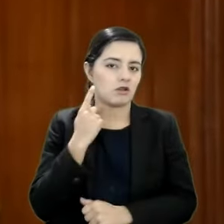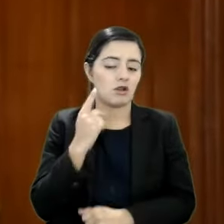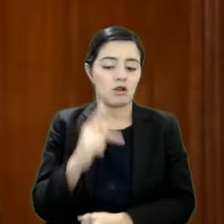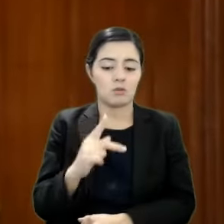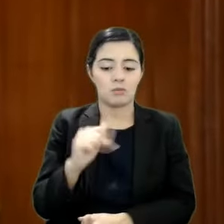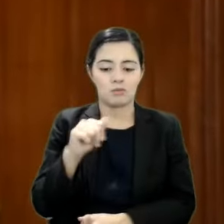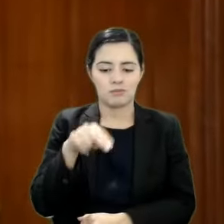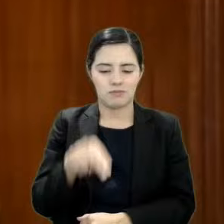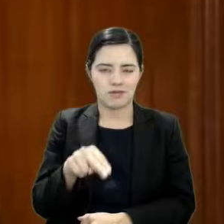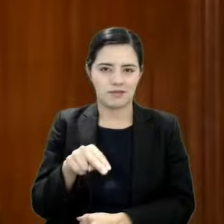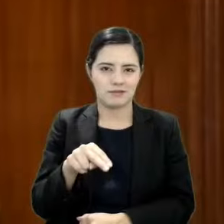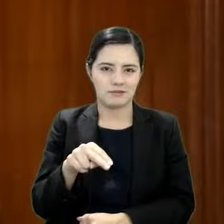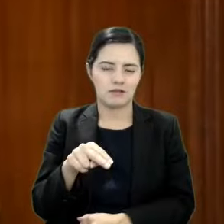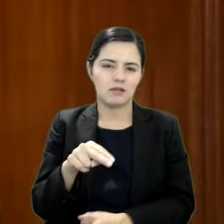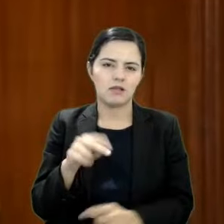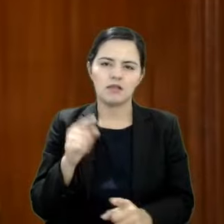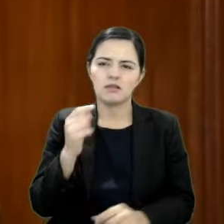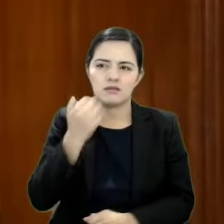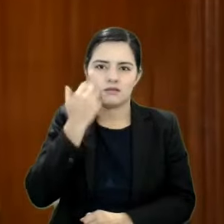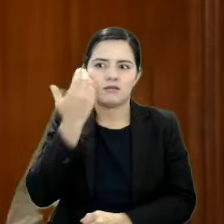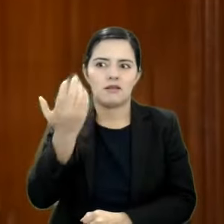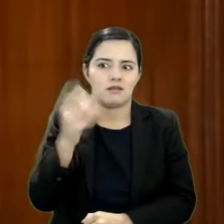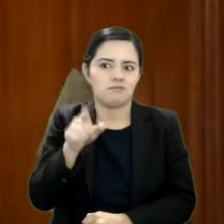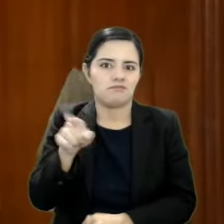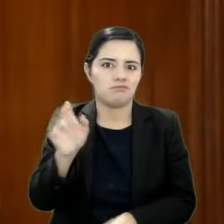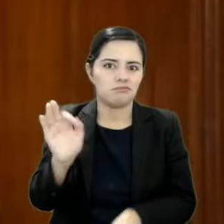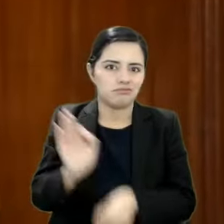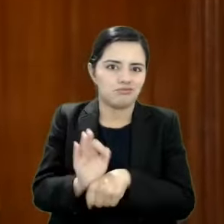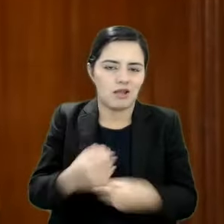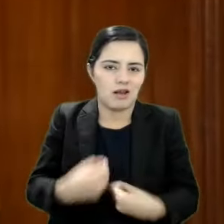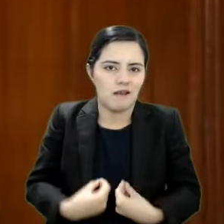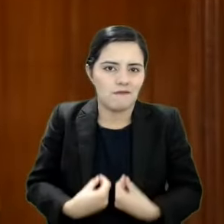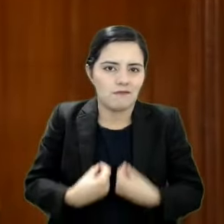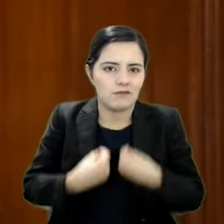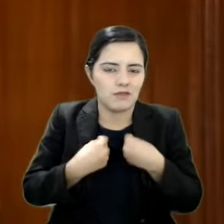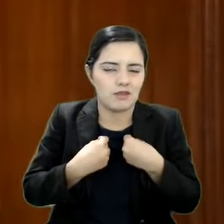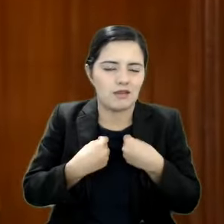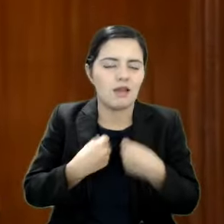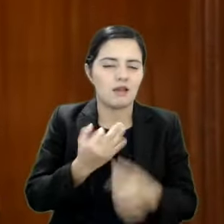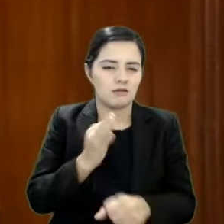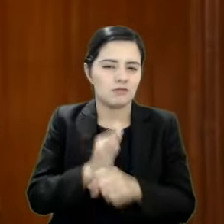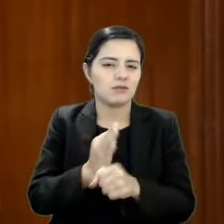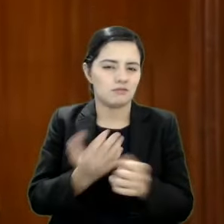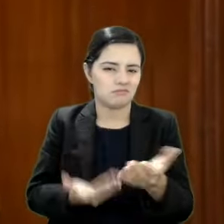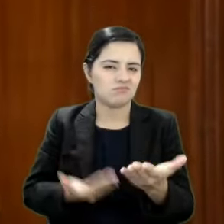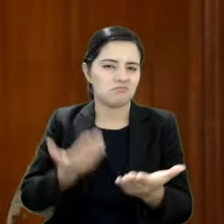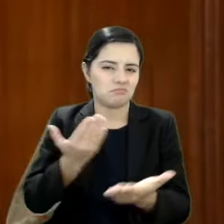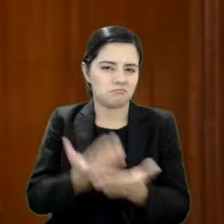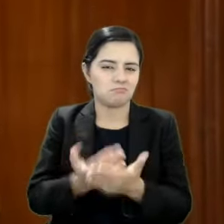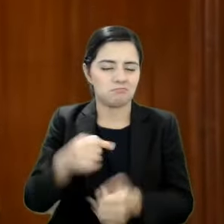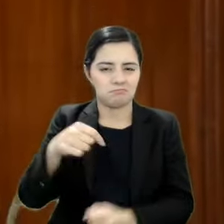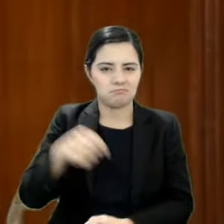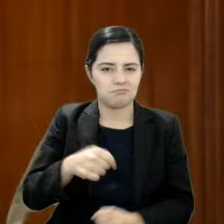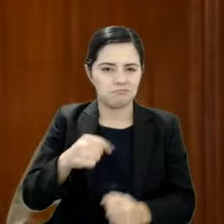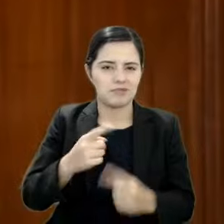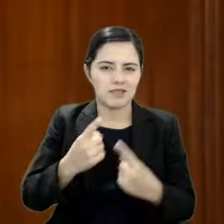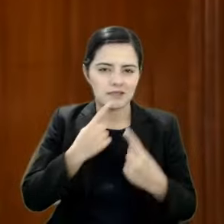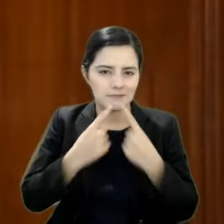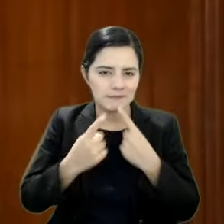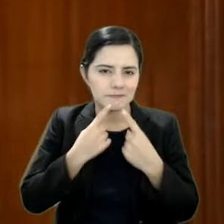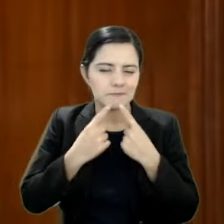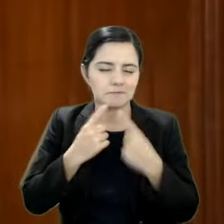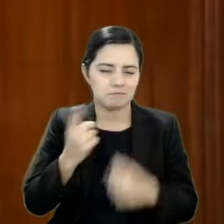de la defensa de la vida, propone en este trabajo legislativo las siguientes